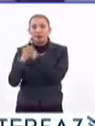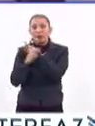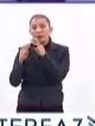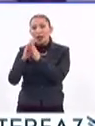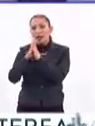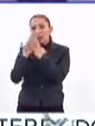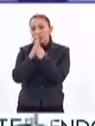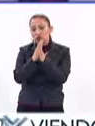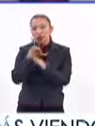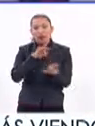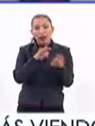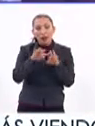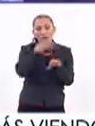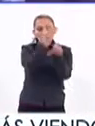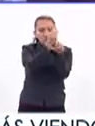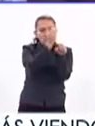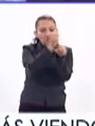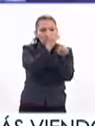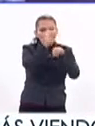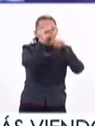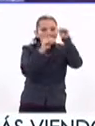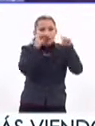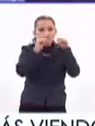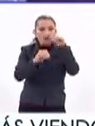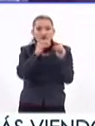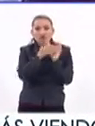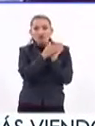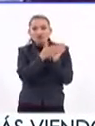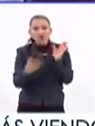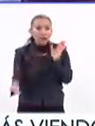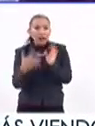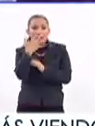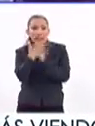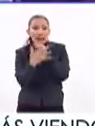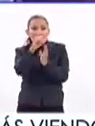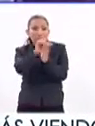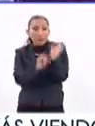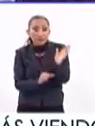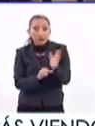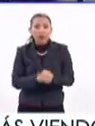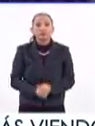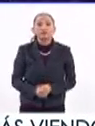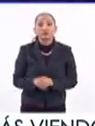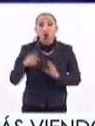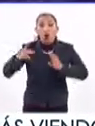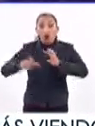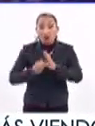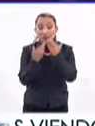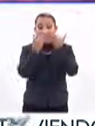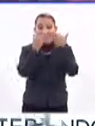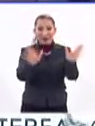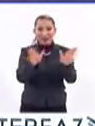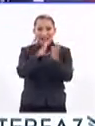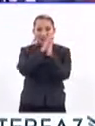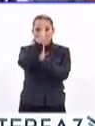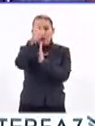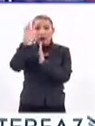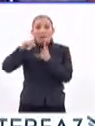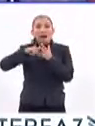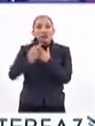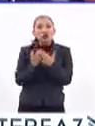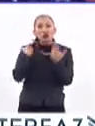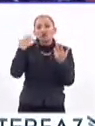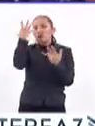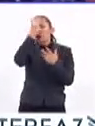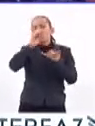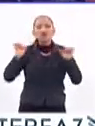materiales. Los trabajos de rehabilitación del inmueble se llevaron a cabo durante 15 meses. La reapertura de este recinto se inició con